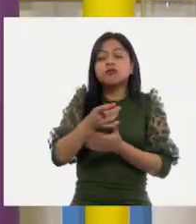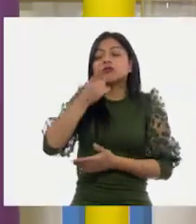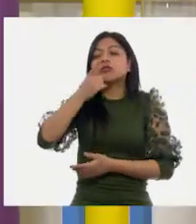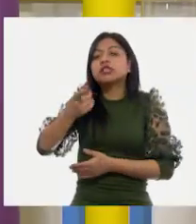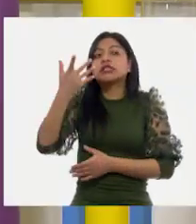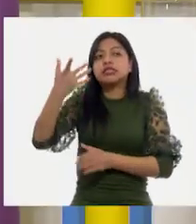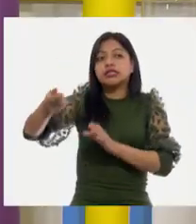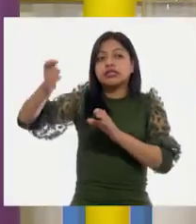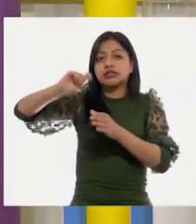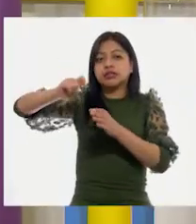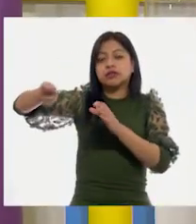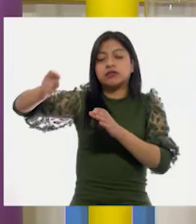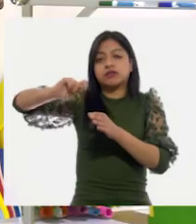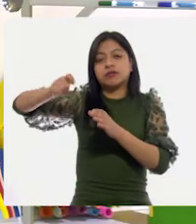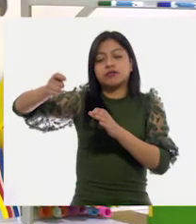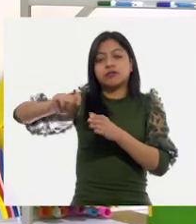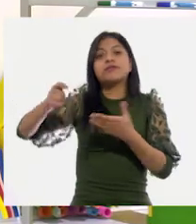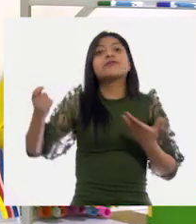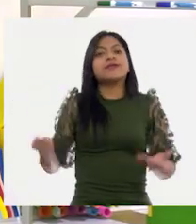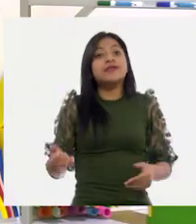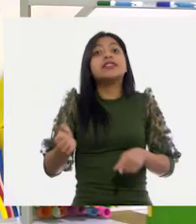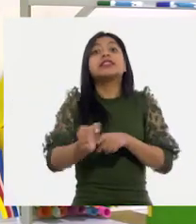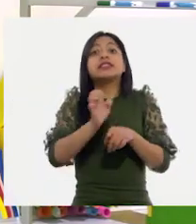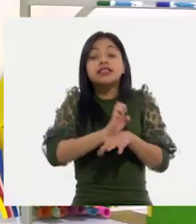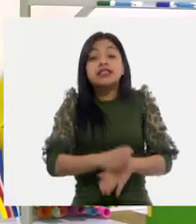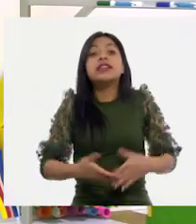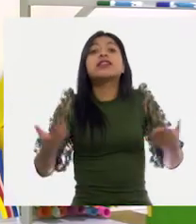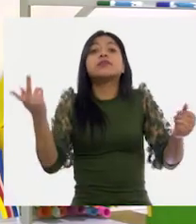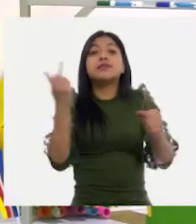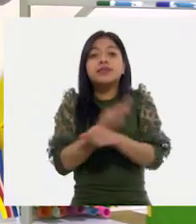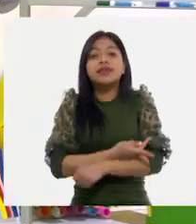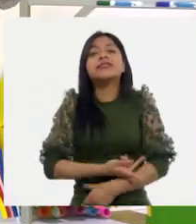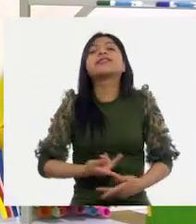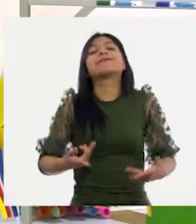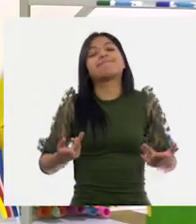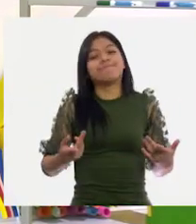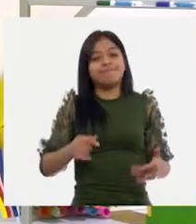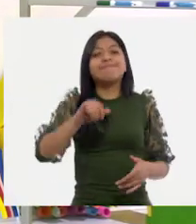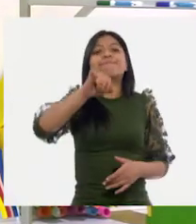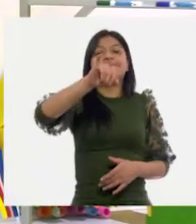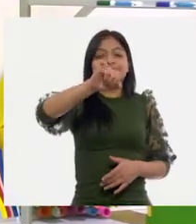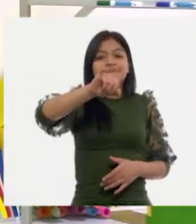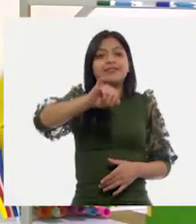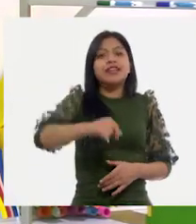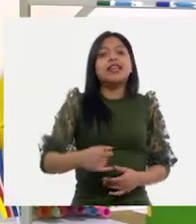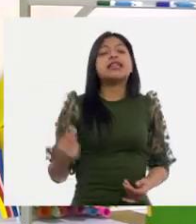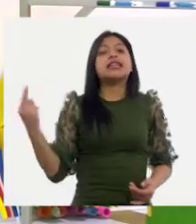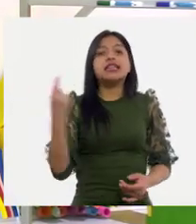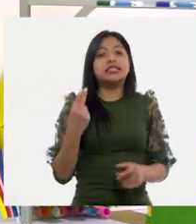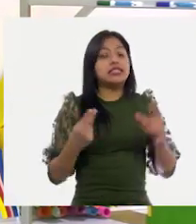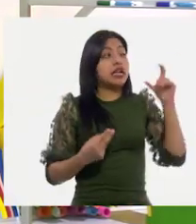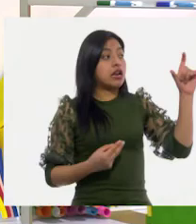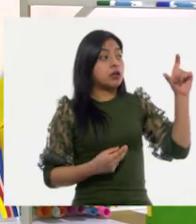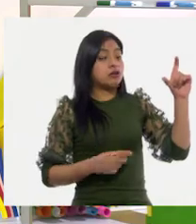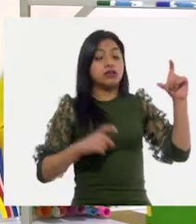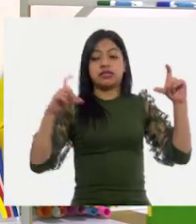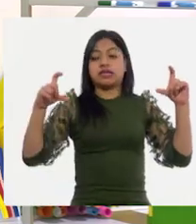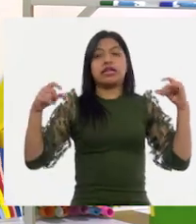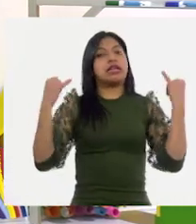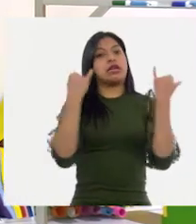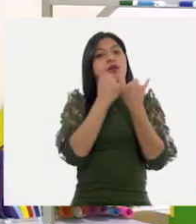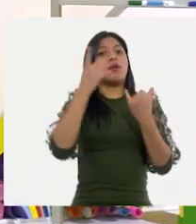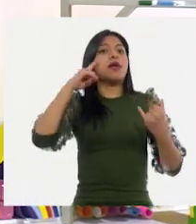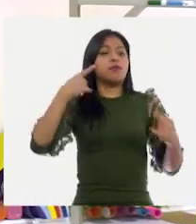cucharadas. Entonces lo que está pasando es que tendríamos que haber ocupado la misma cuchara para que